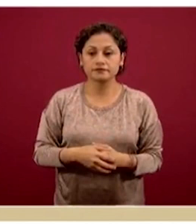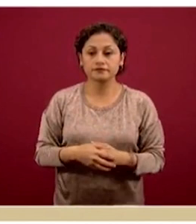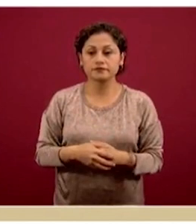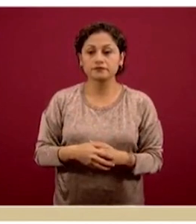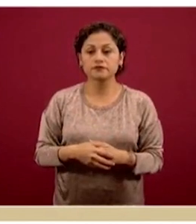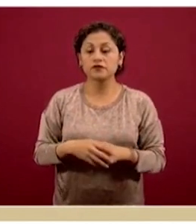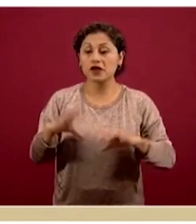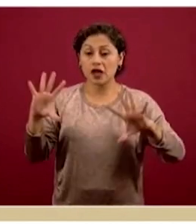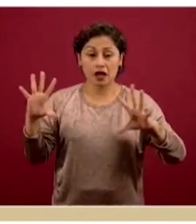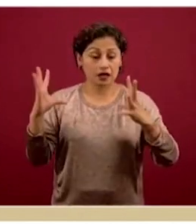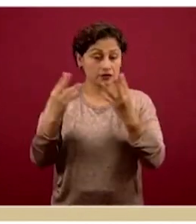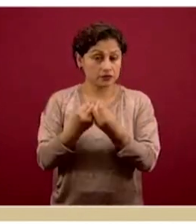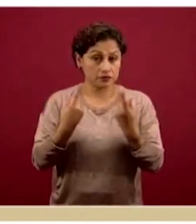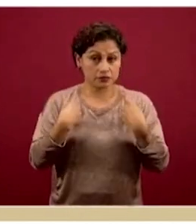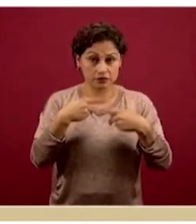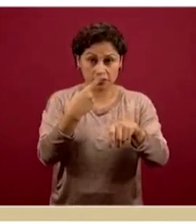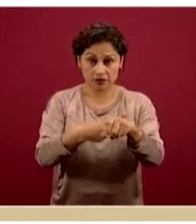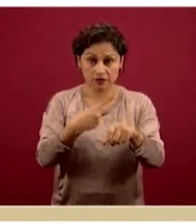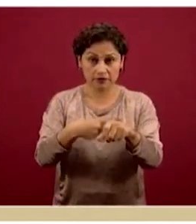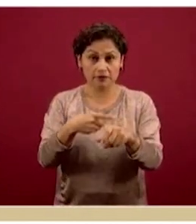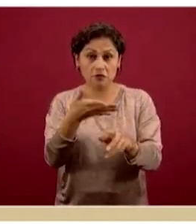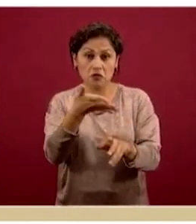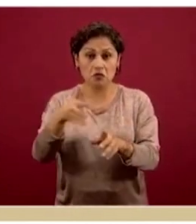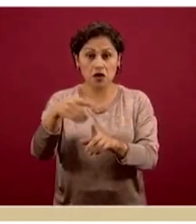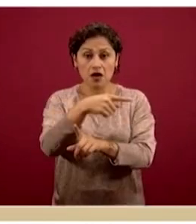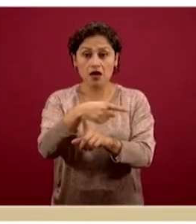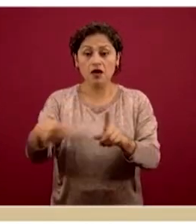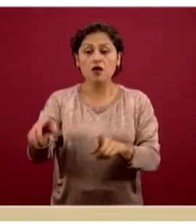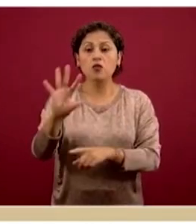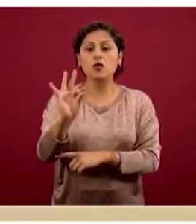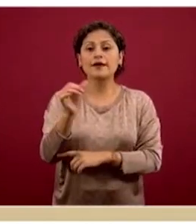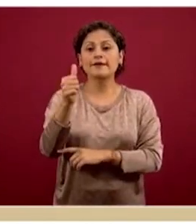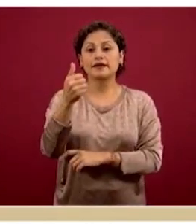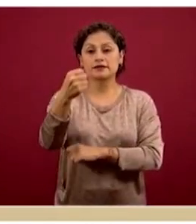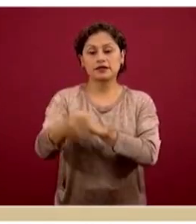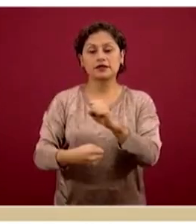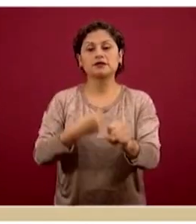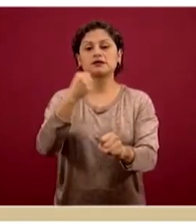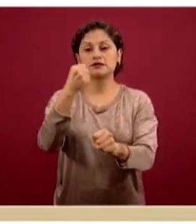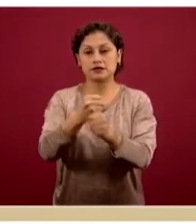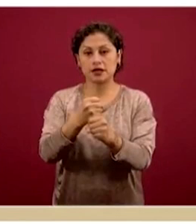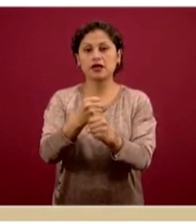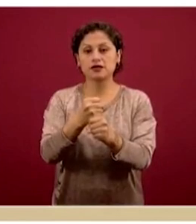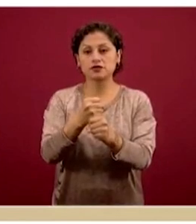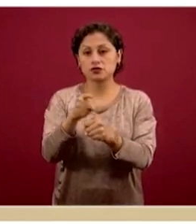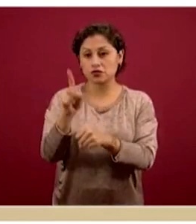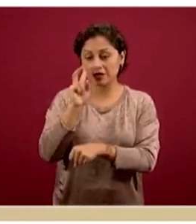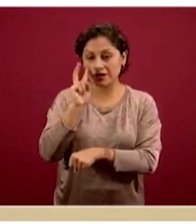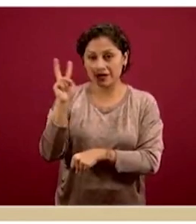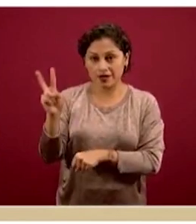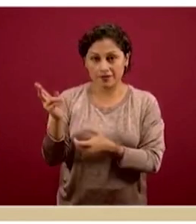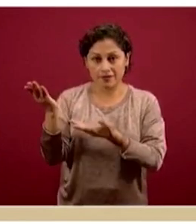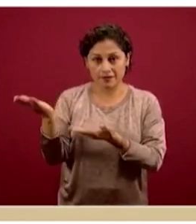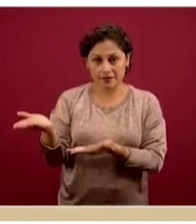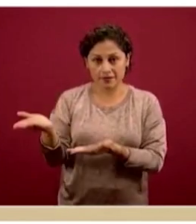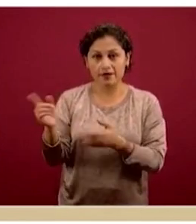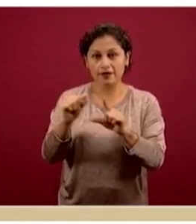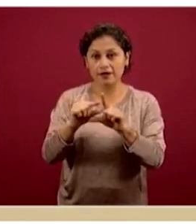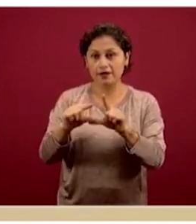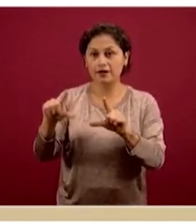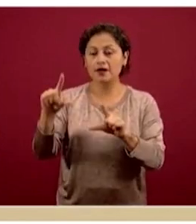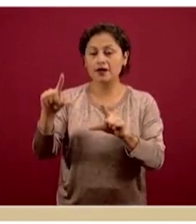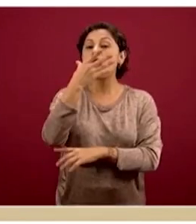de todos los casos confirmados de COVID es de 46 años y como ven hay un ligero predominio en los hombres con un